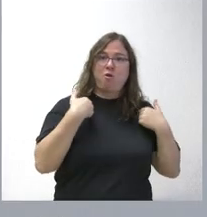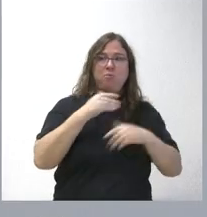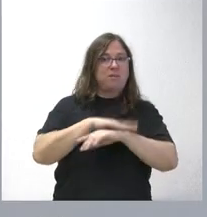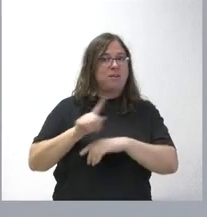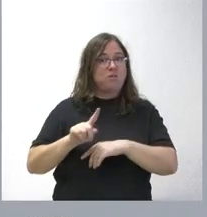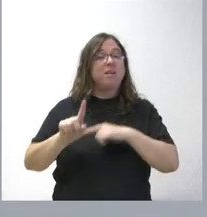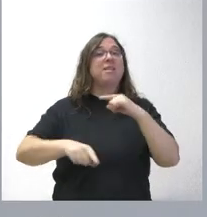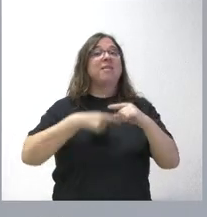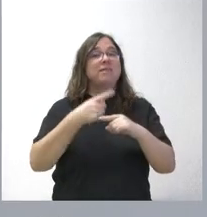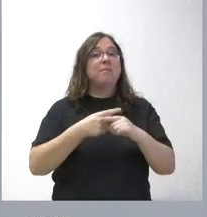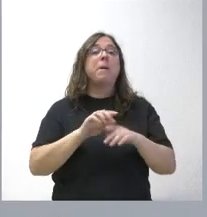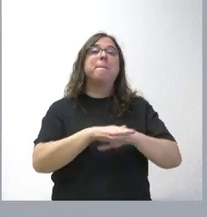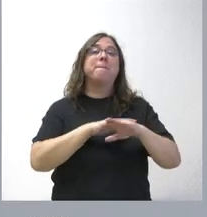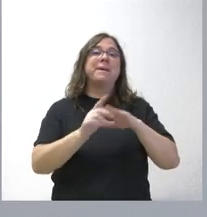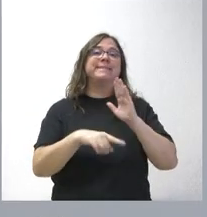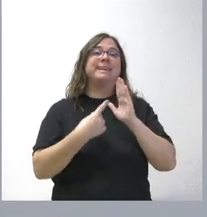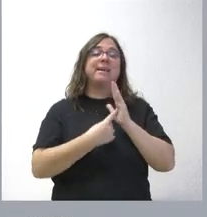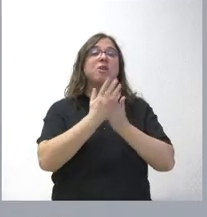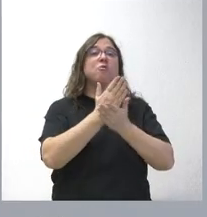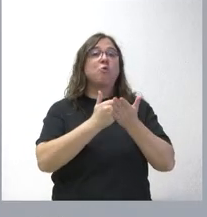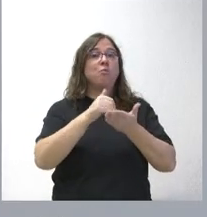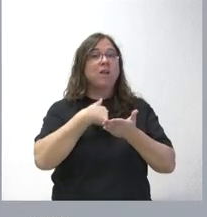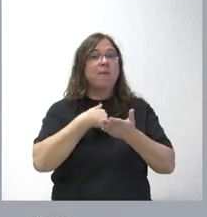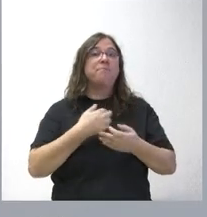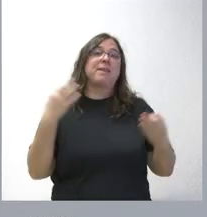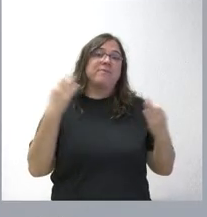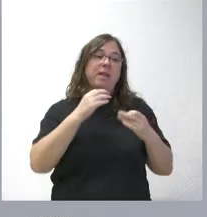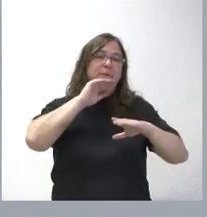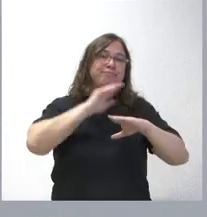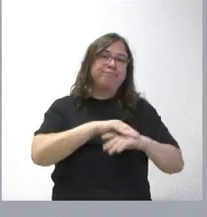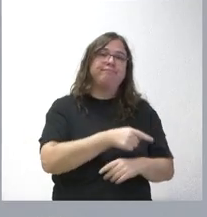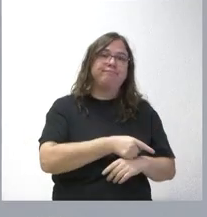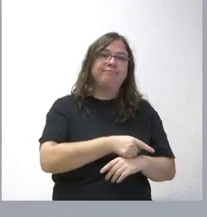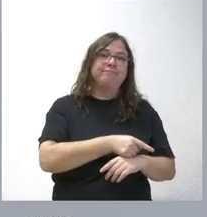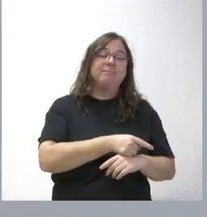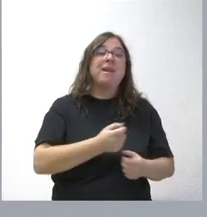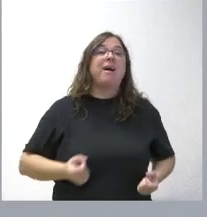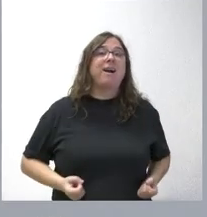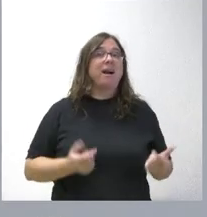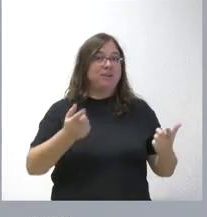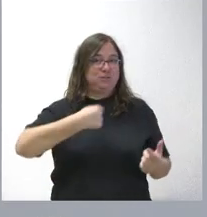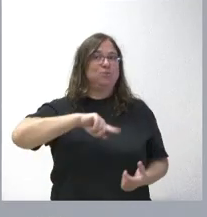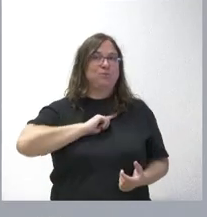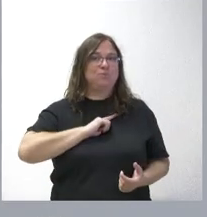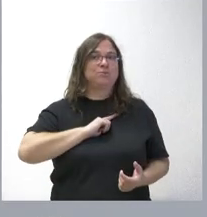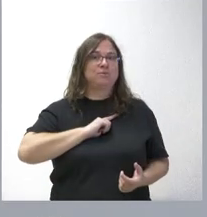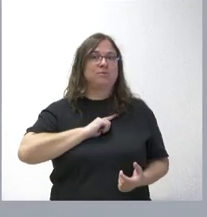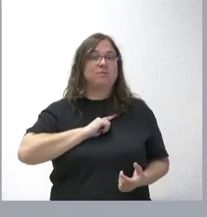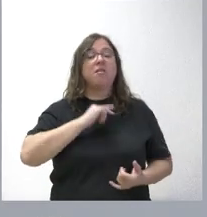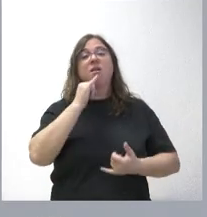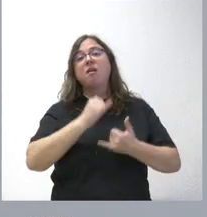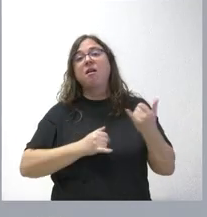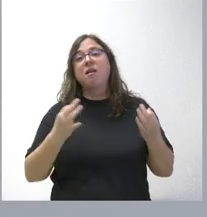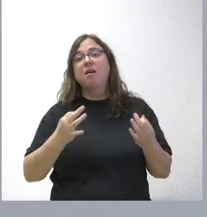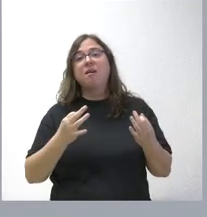por ser legislación básica, las comunidades autónomas tenemos que llevar a cabo, que tiene un coste para nosotros y que, al final,